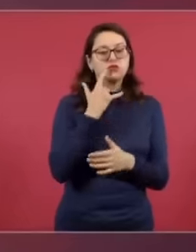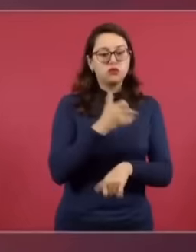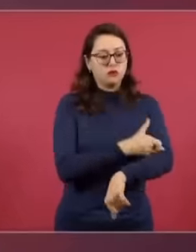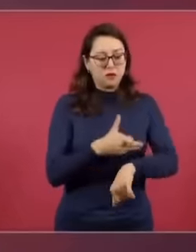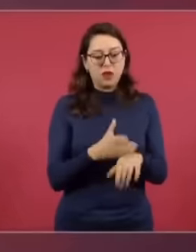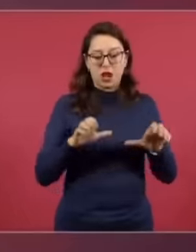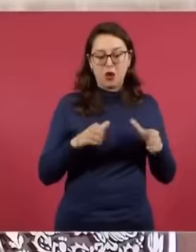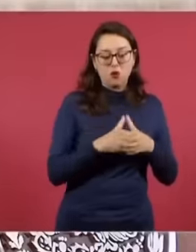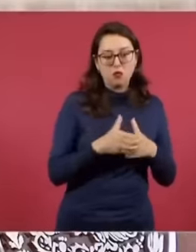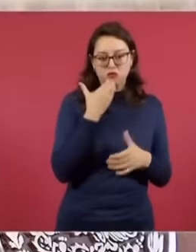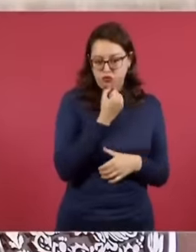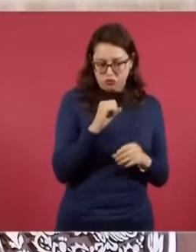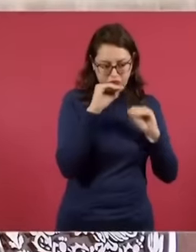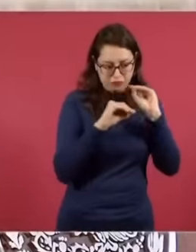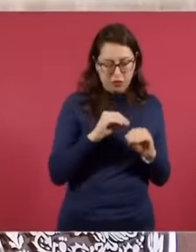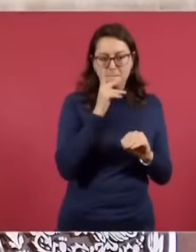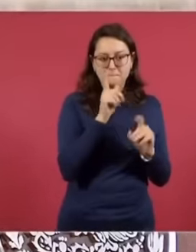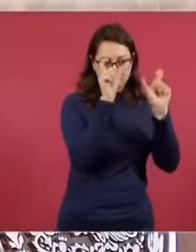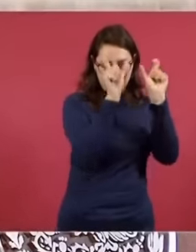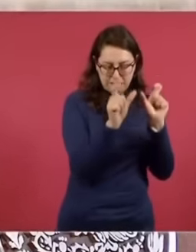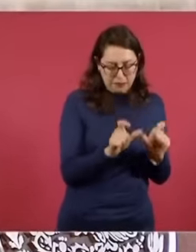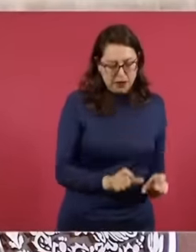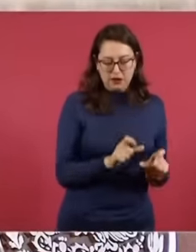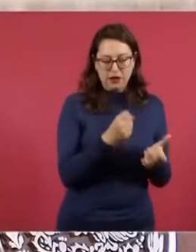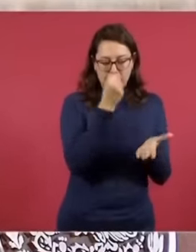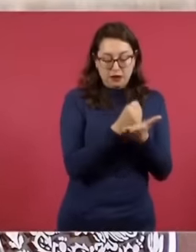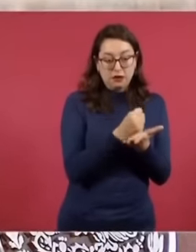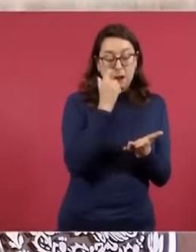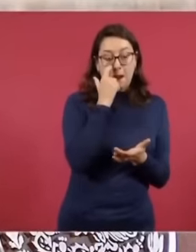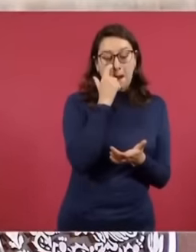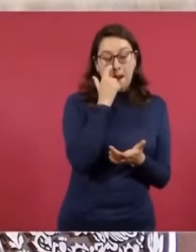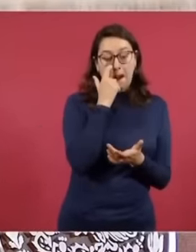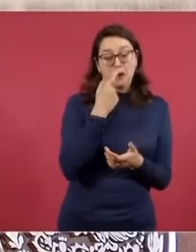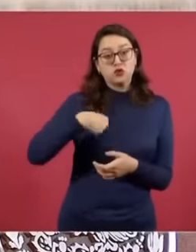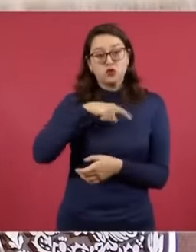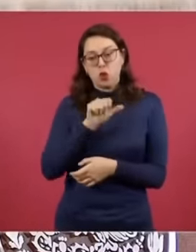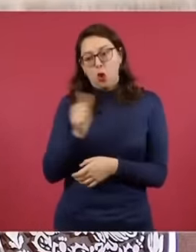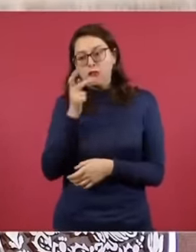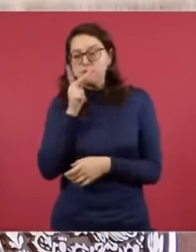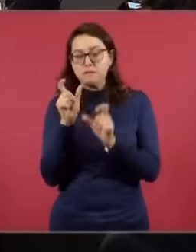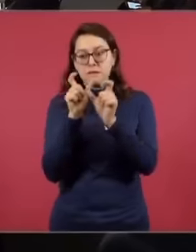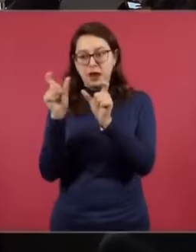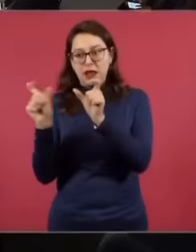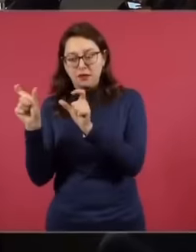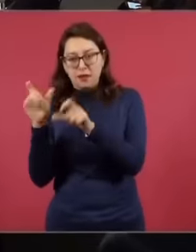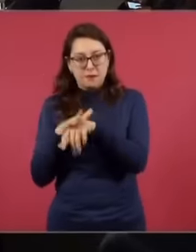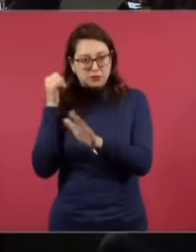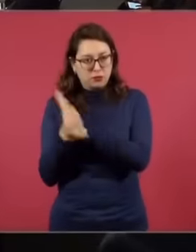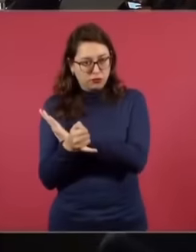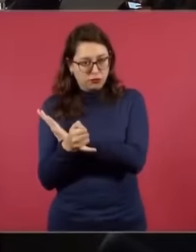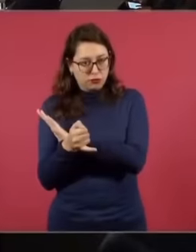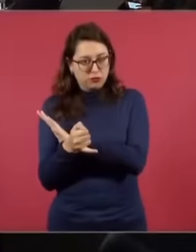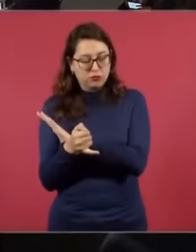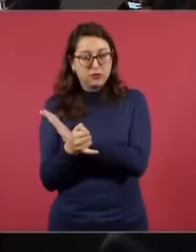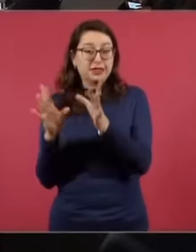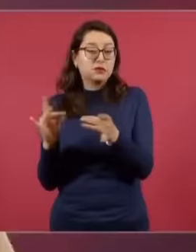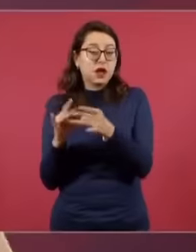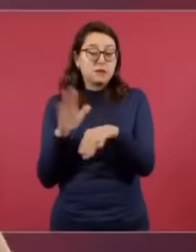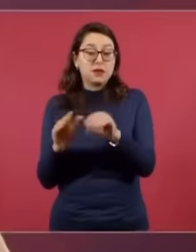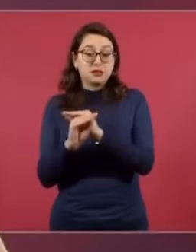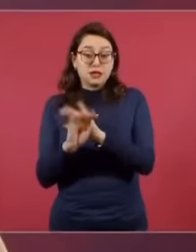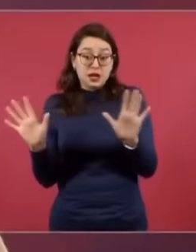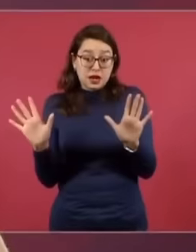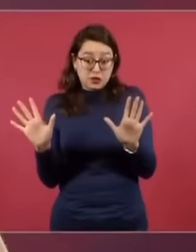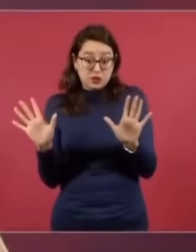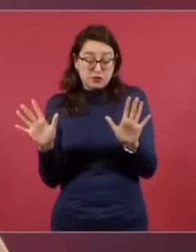y especialistas. Eso es verdad. ¿Por qué utilizamos estos términos? Para explicarles, porque confiamos en que todos